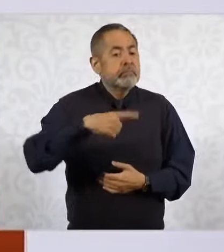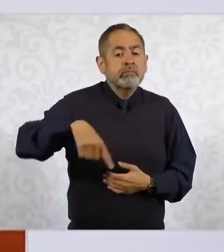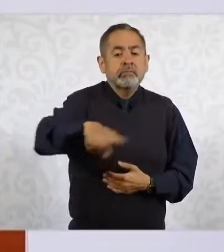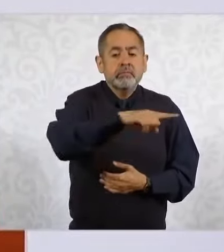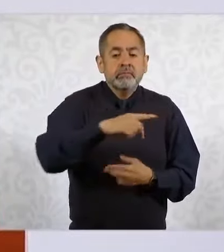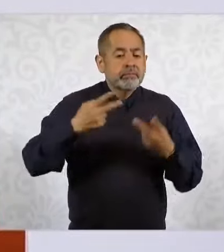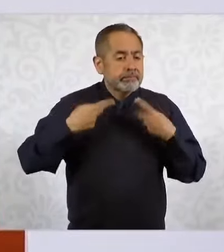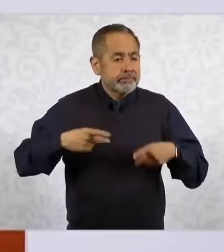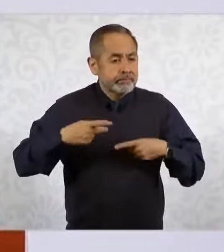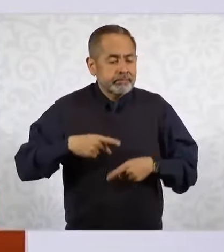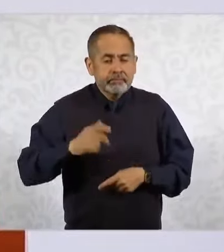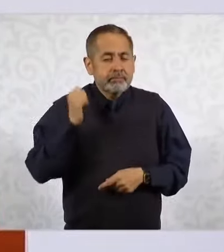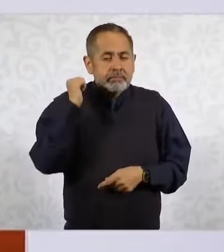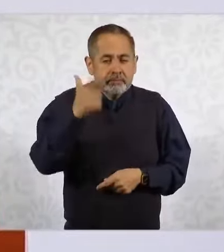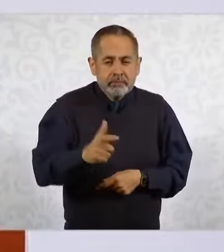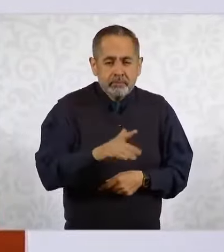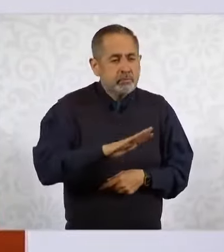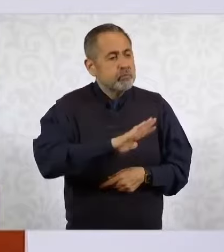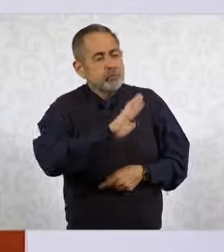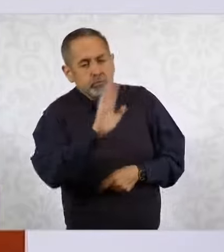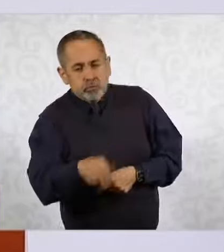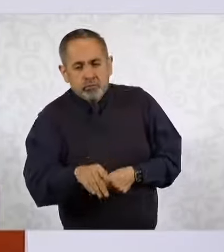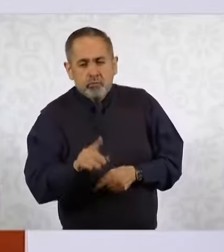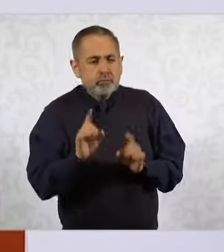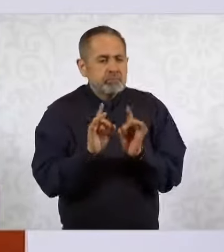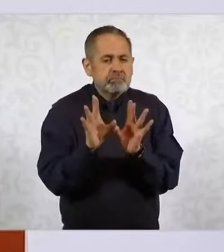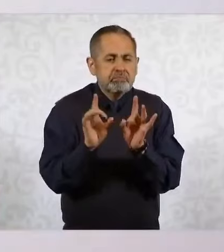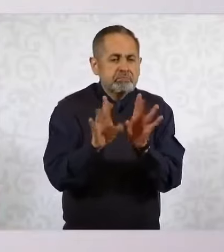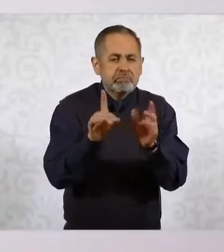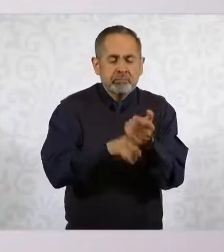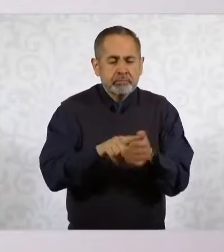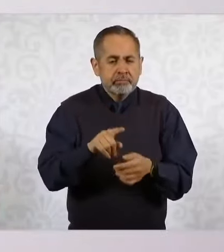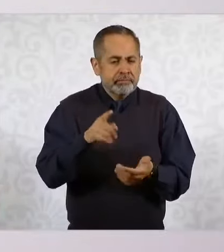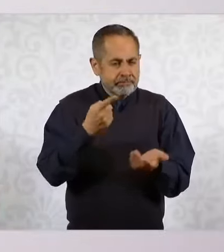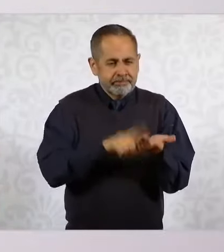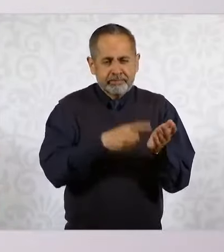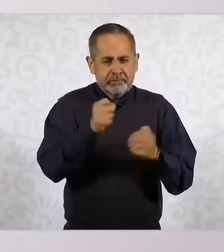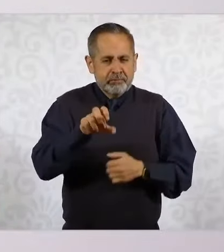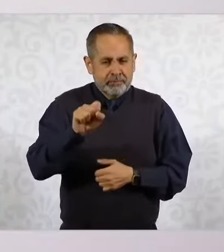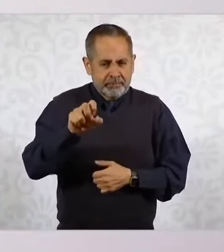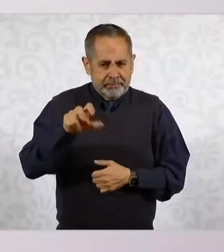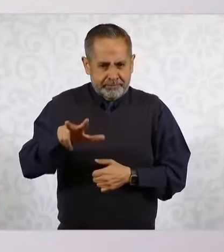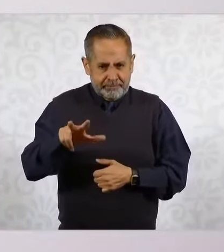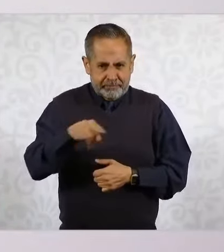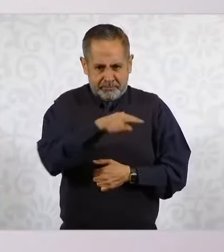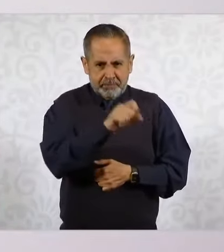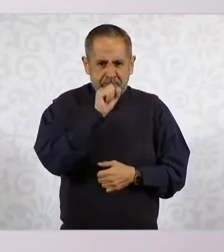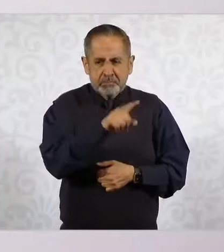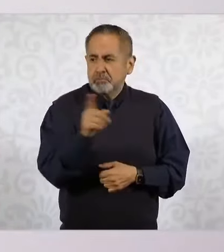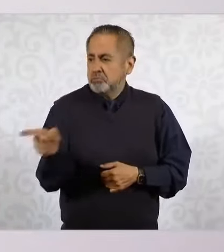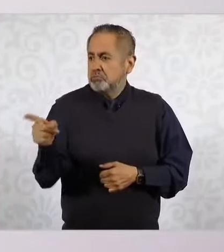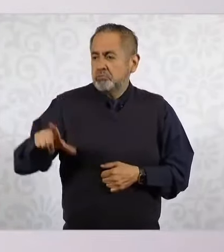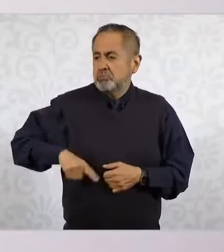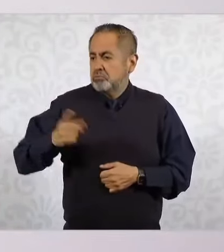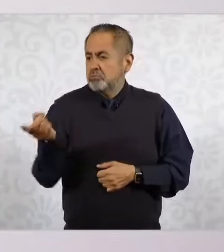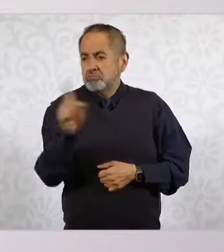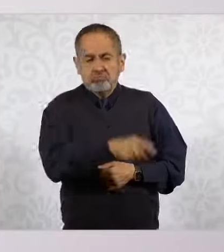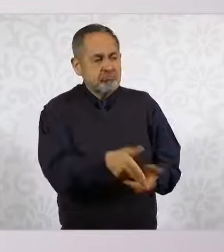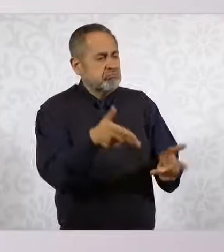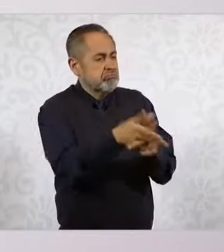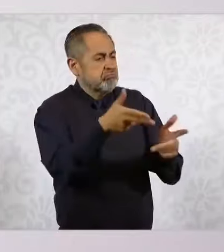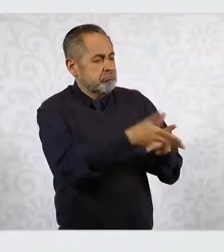perdieron a un ser querido o a quienes fueron víctimas de los crímenes de lesa humanidad